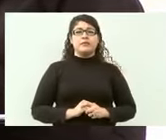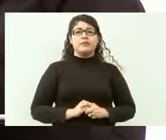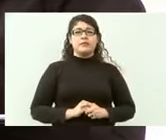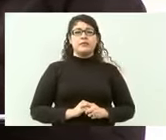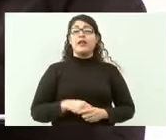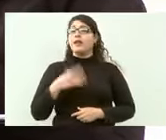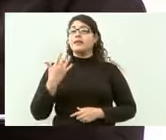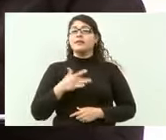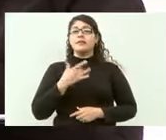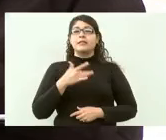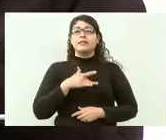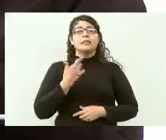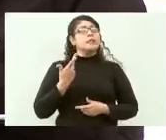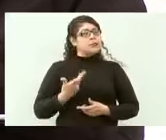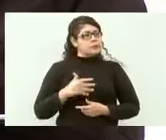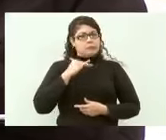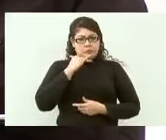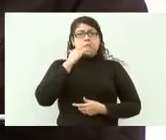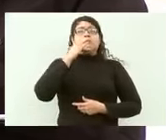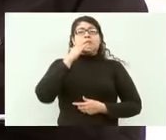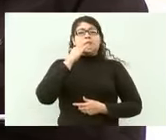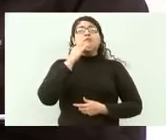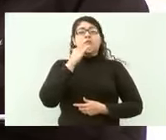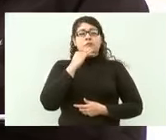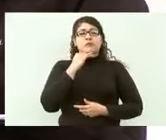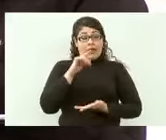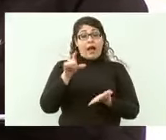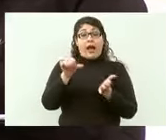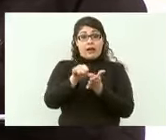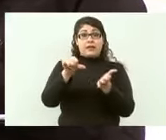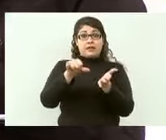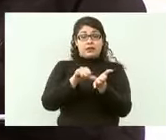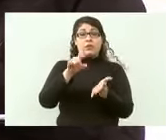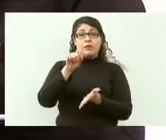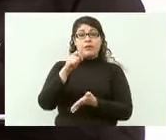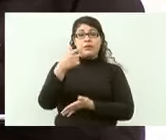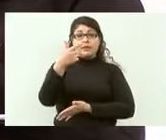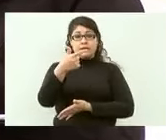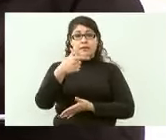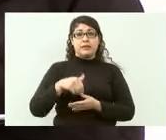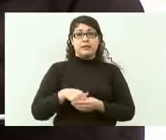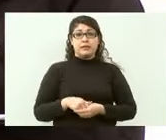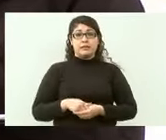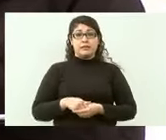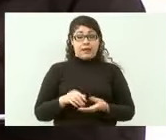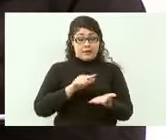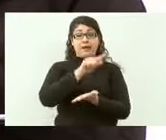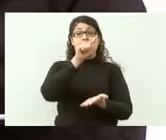espíritu del artículo 27 de nuestra Constitución.